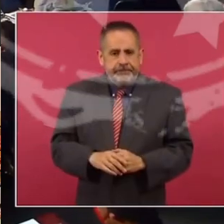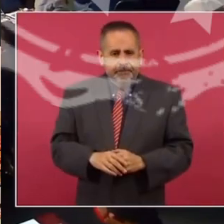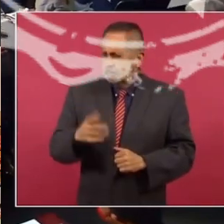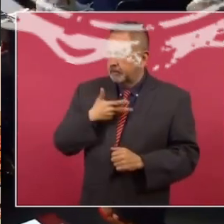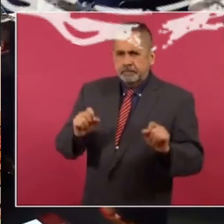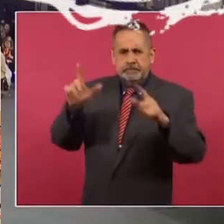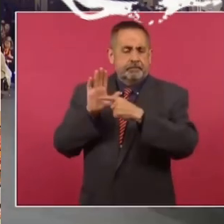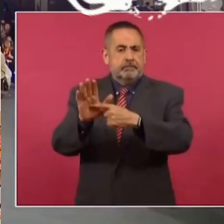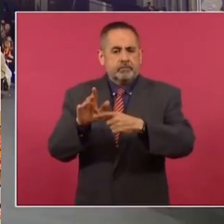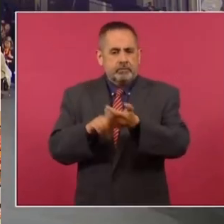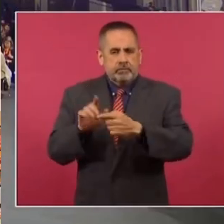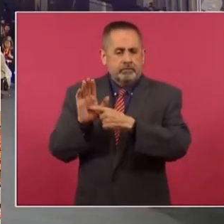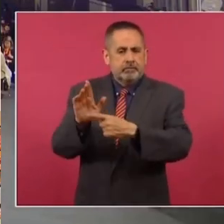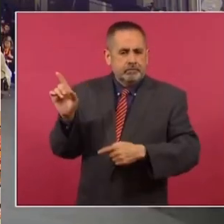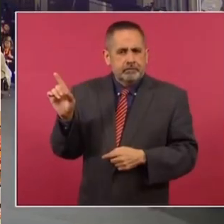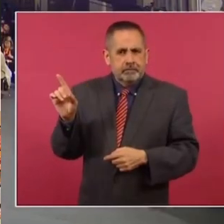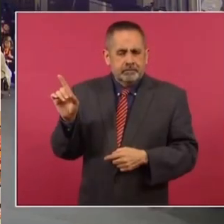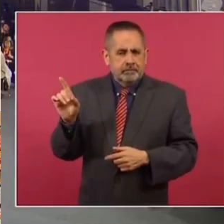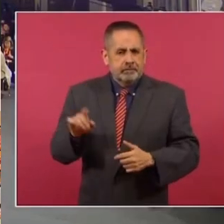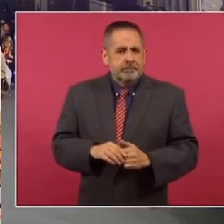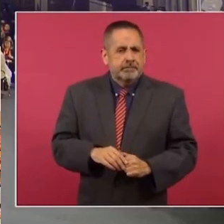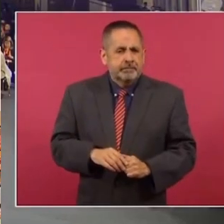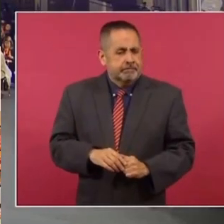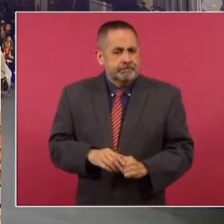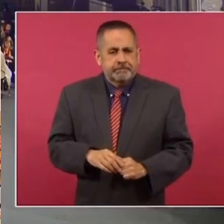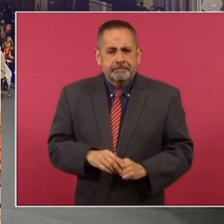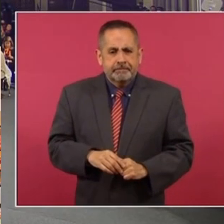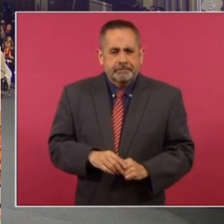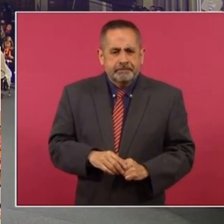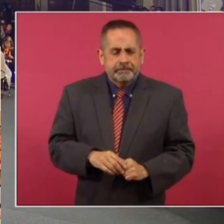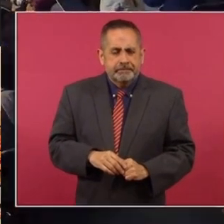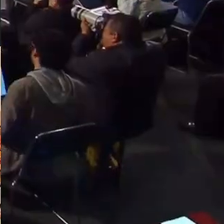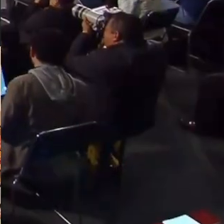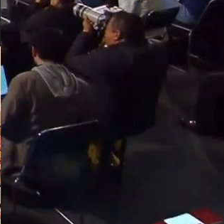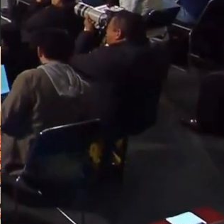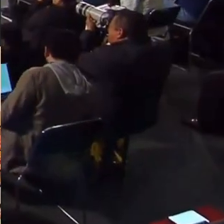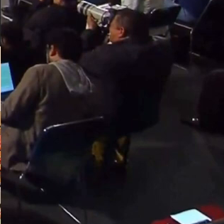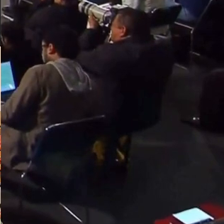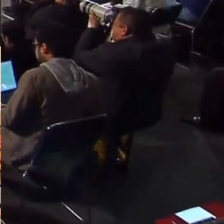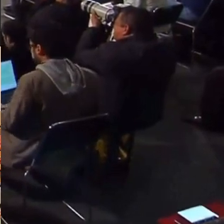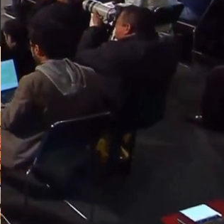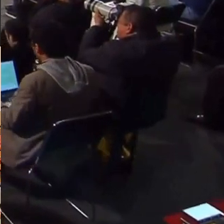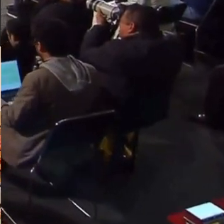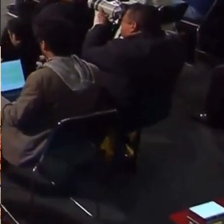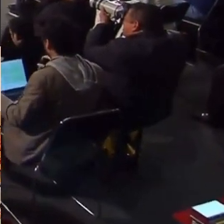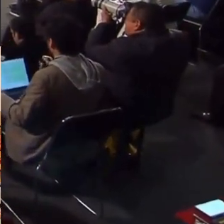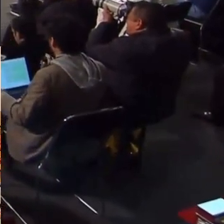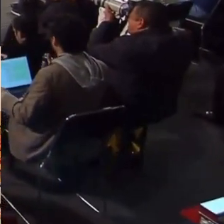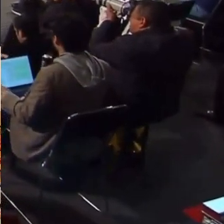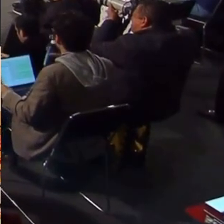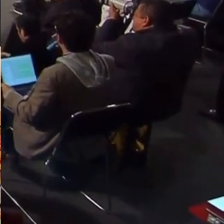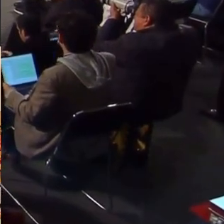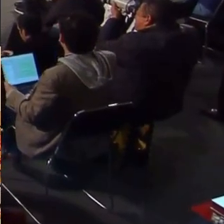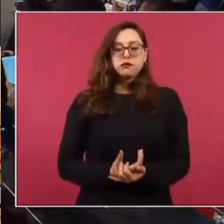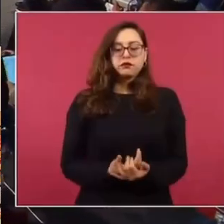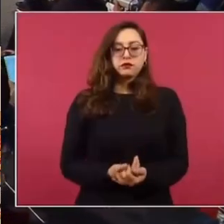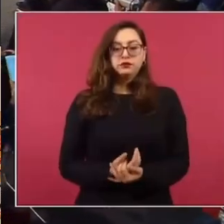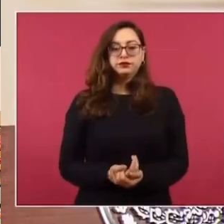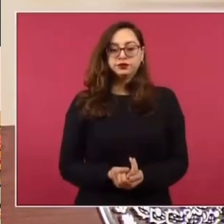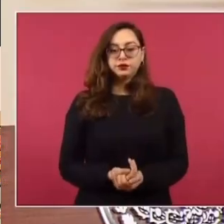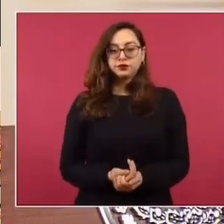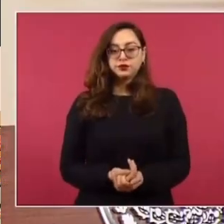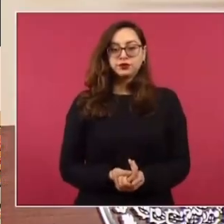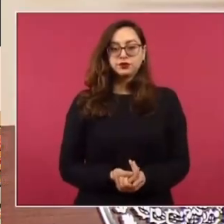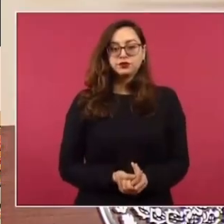No sé si tienes ahí la lámina de inflación. Nuestro pronóstico es de que